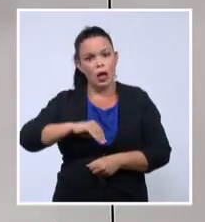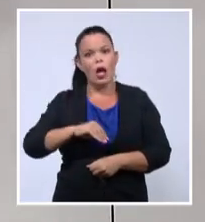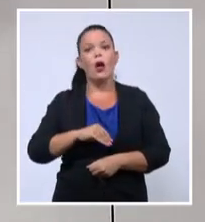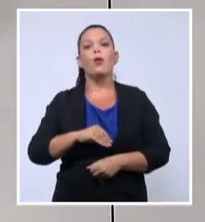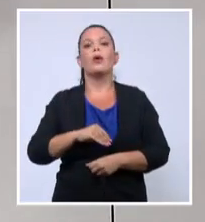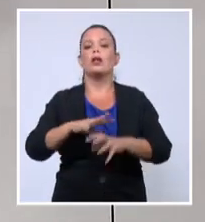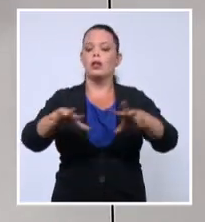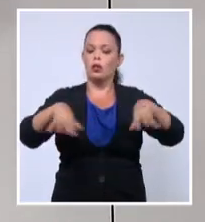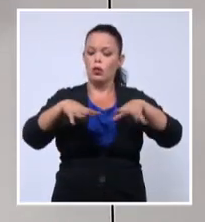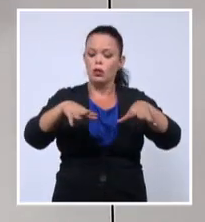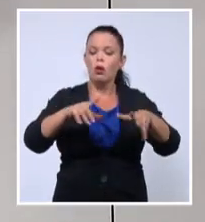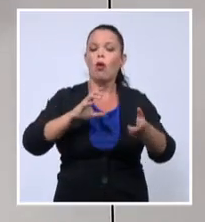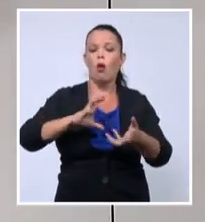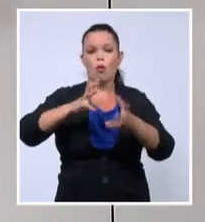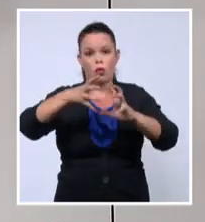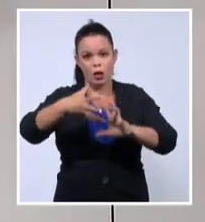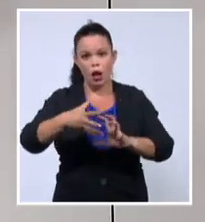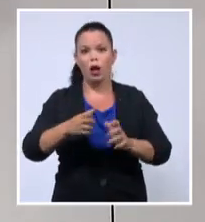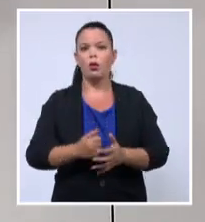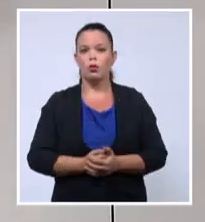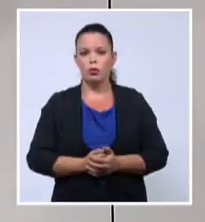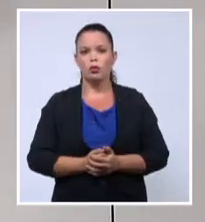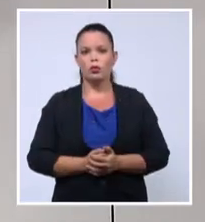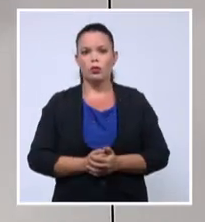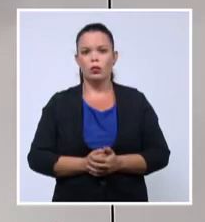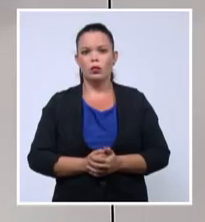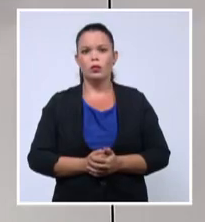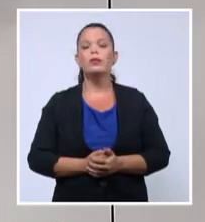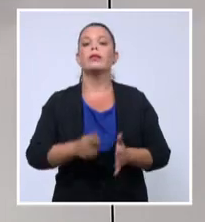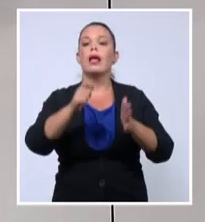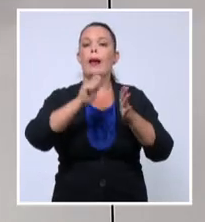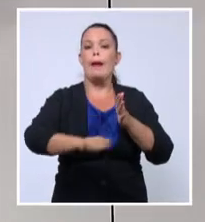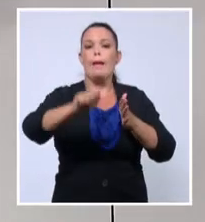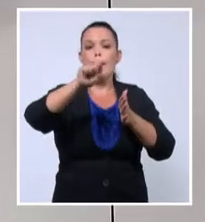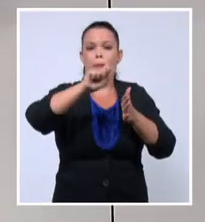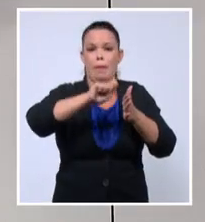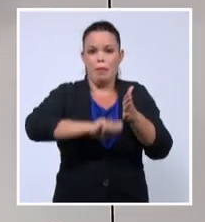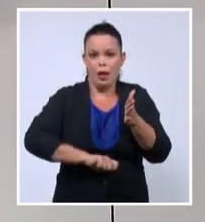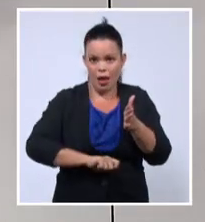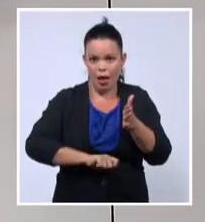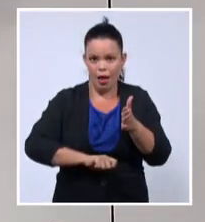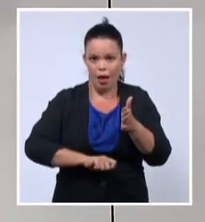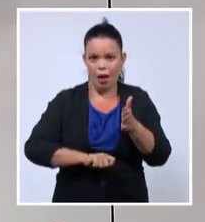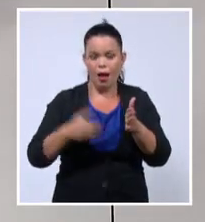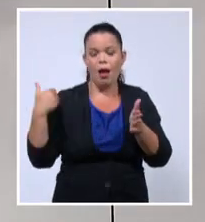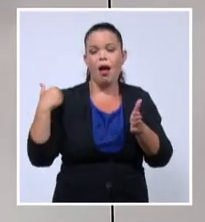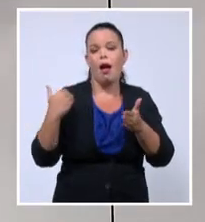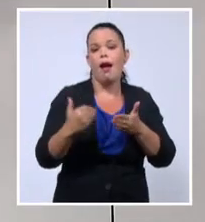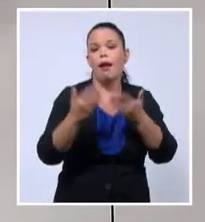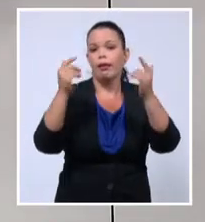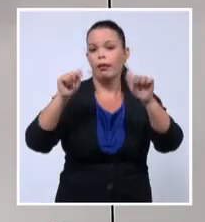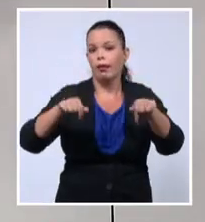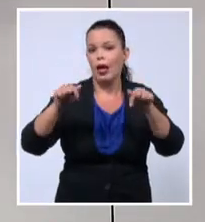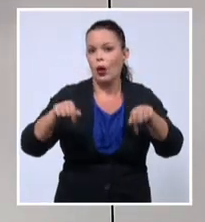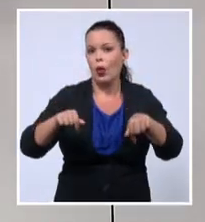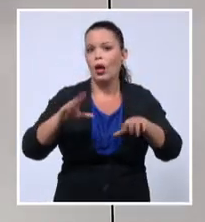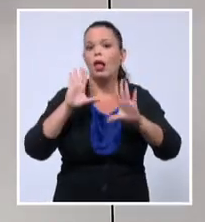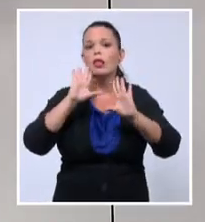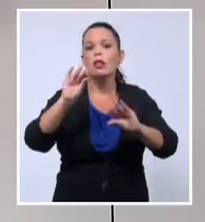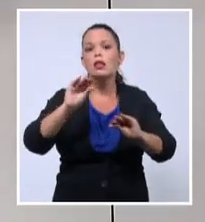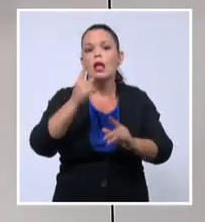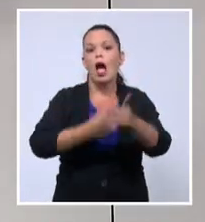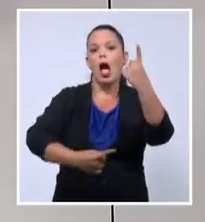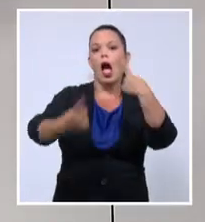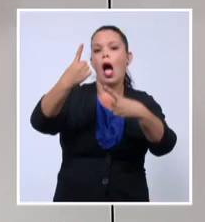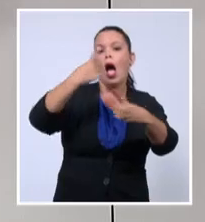de 2020. Sin embargo, el plan demócrata contra el coronavirus hasta ahora solo menciona generalidades y